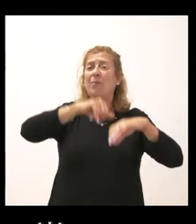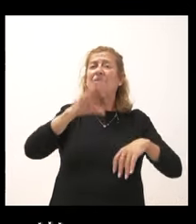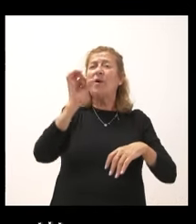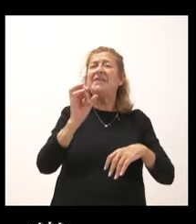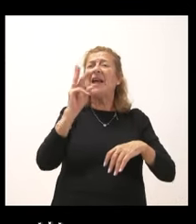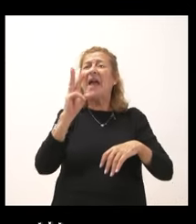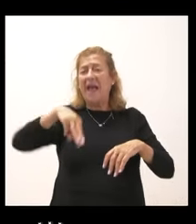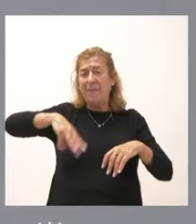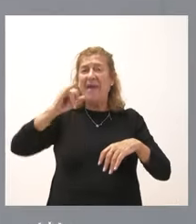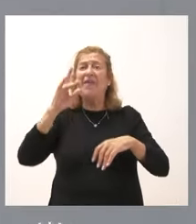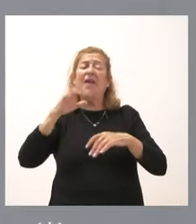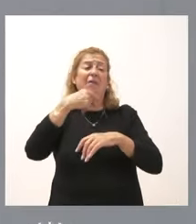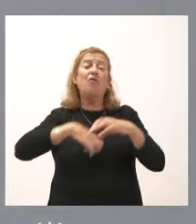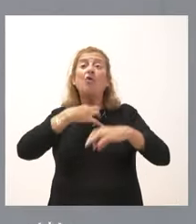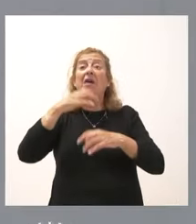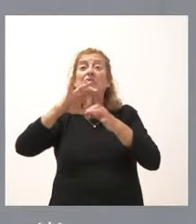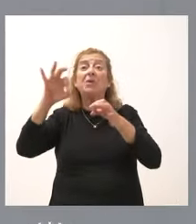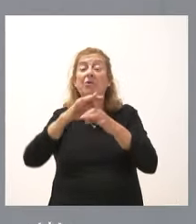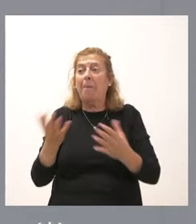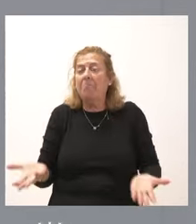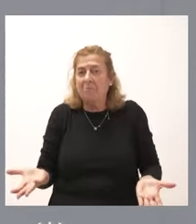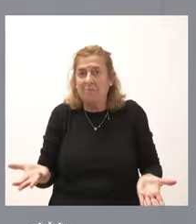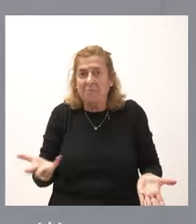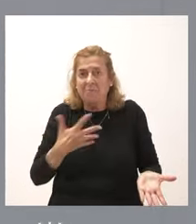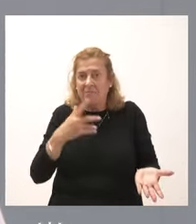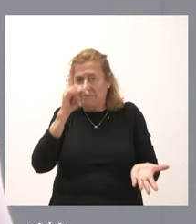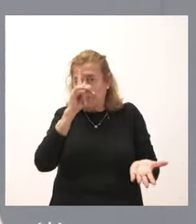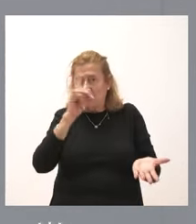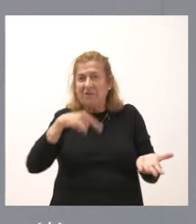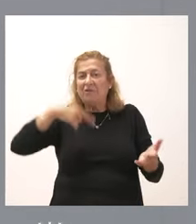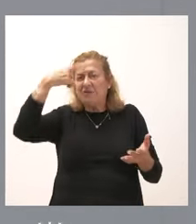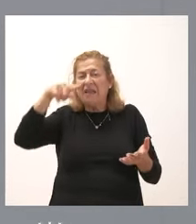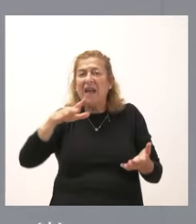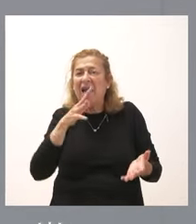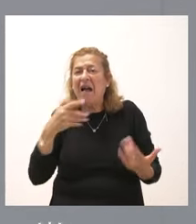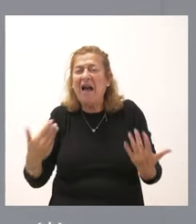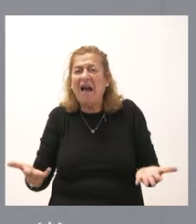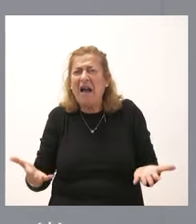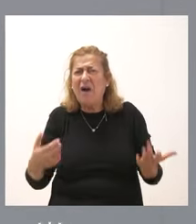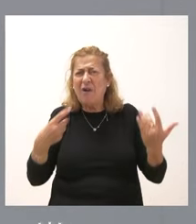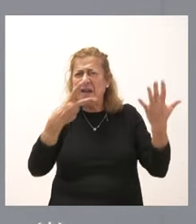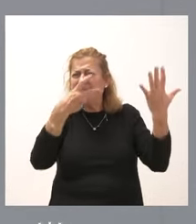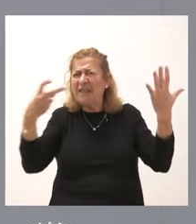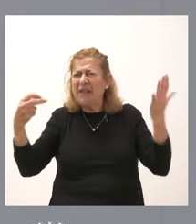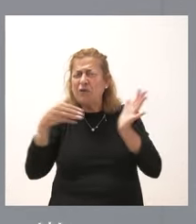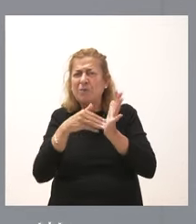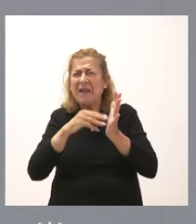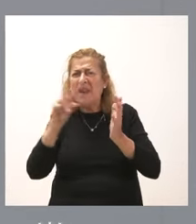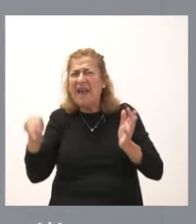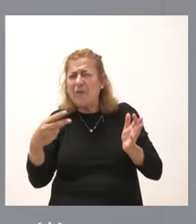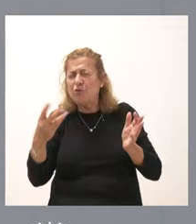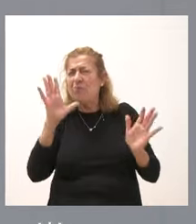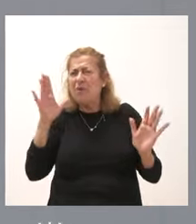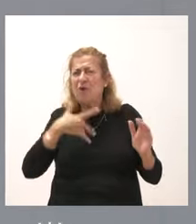servicio. Gracias. Pues no lo sé. No sé si lo podremos dar. Sé lo que vale ahora, ¿no? Esos 700.000 euros, pero no les sabría decir